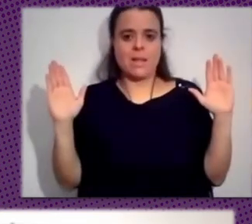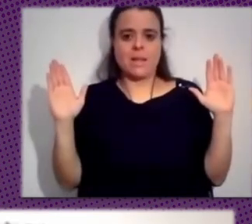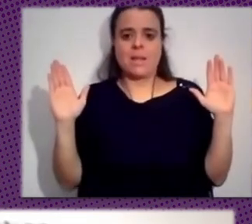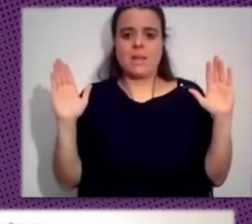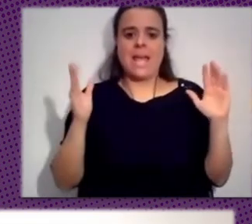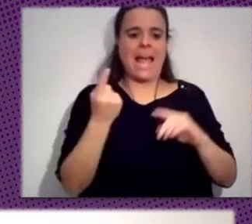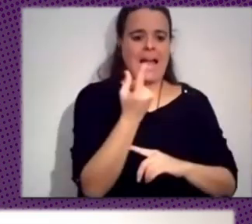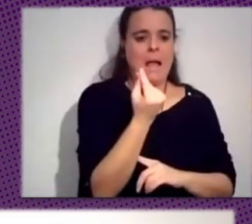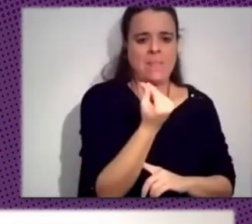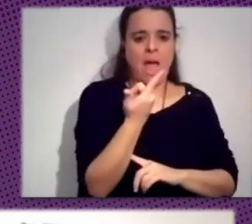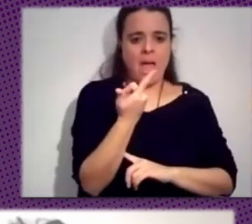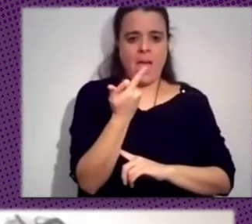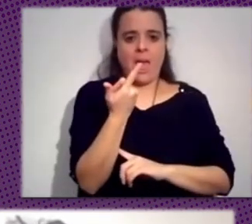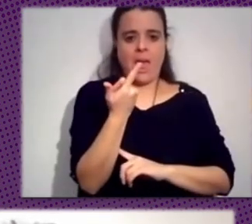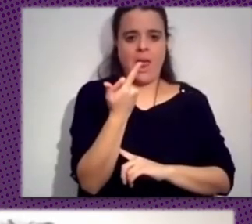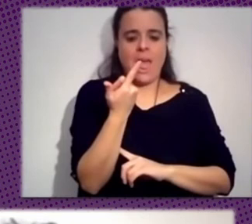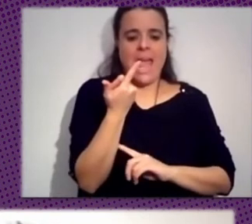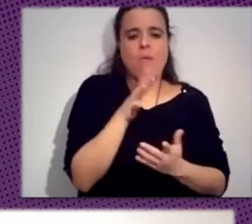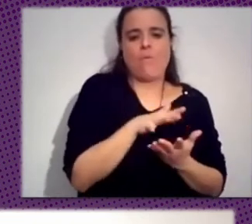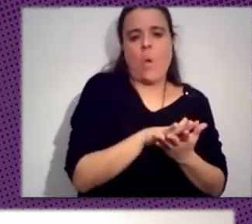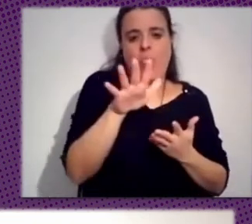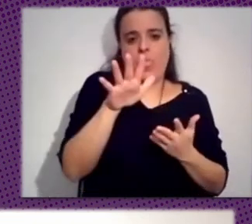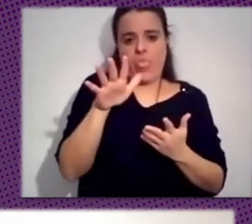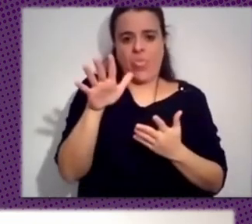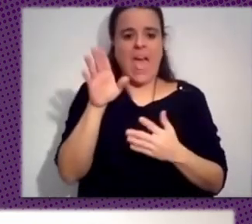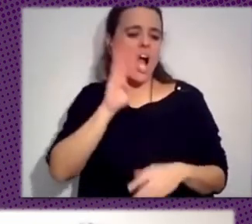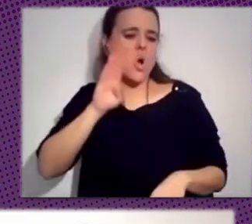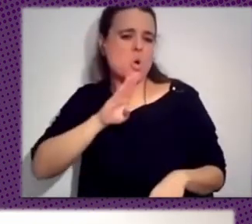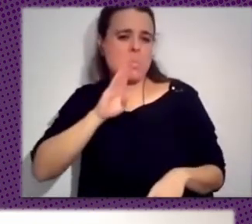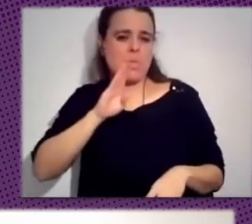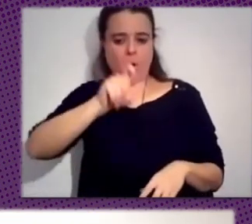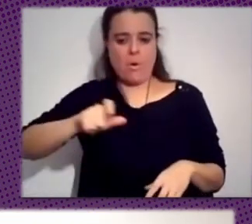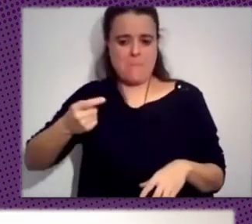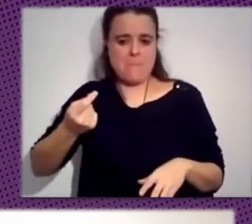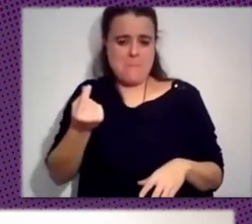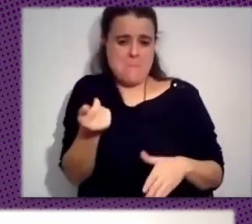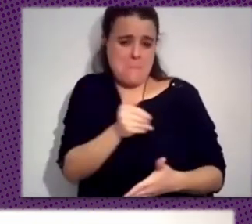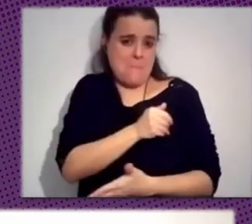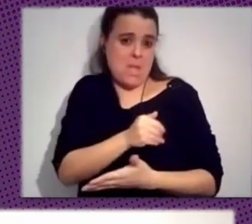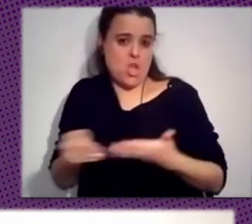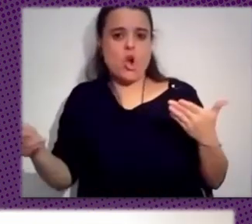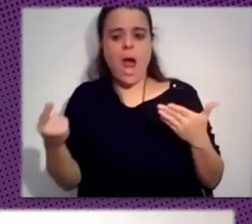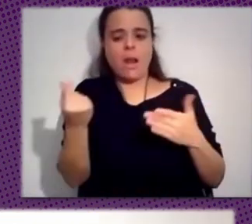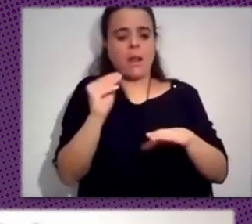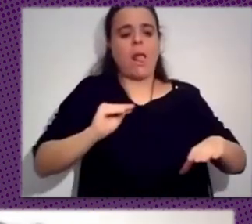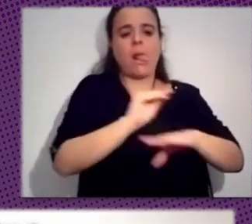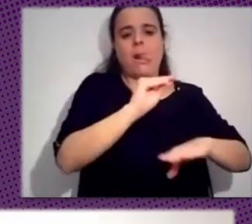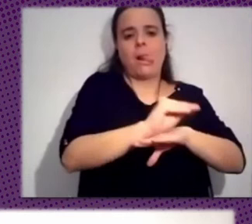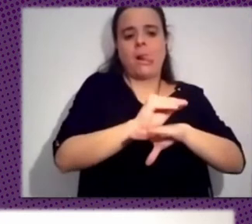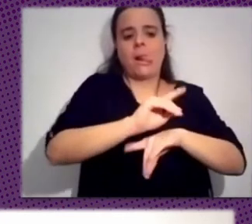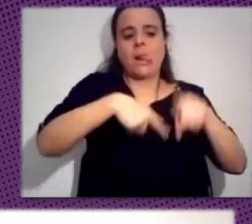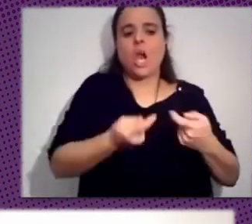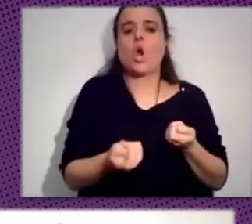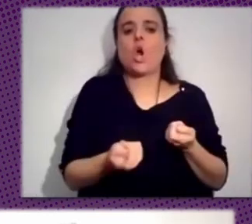corrupción, corporativos millonarios que están inyectando recursos para controlar la discusión democrática a